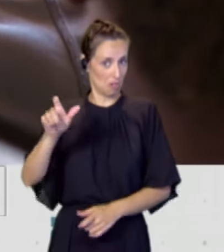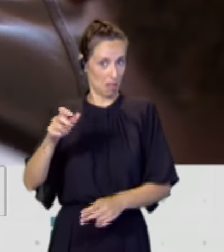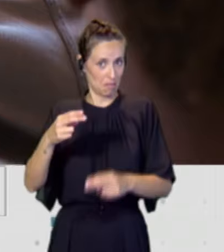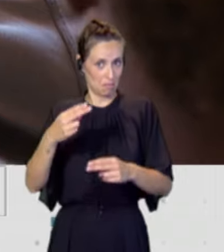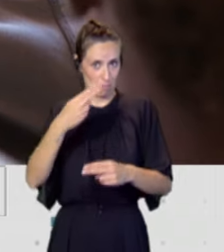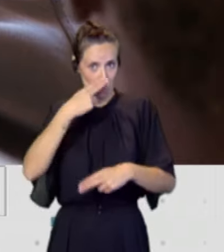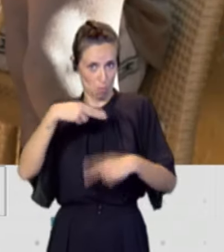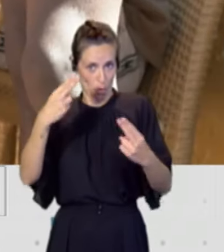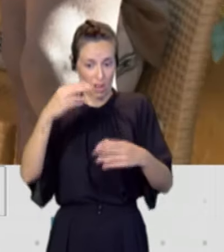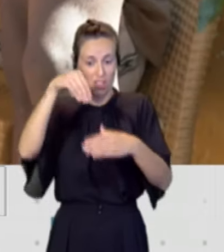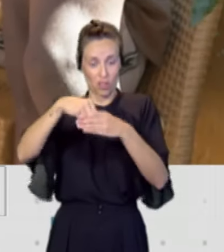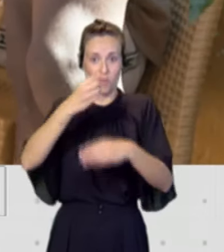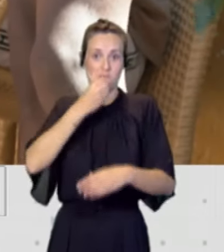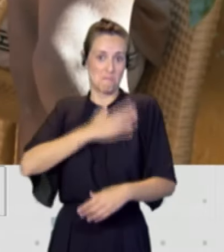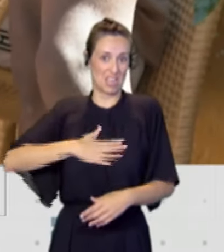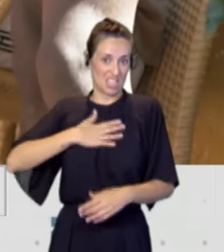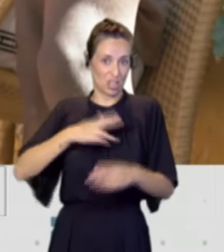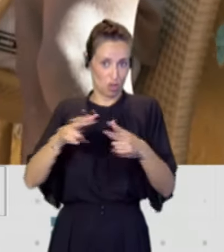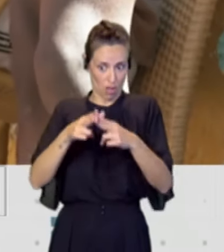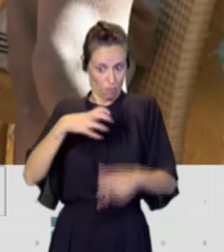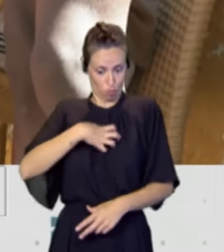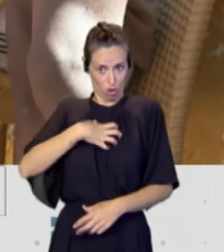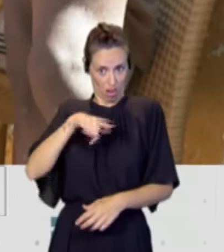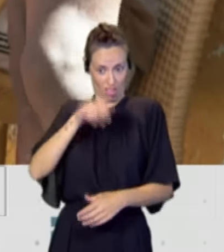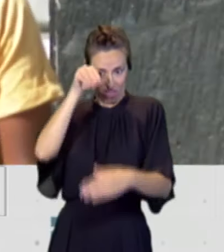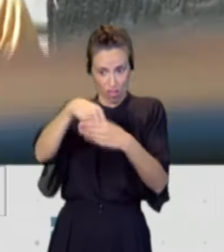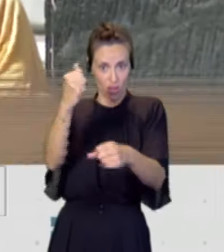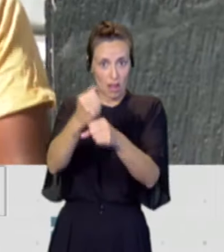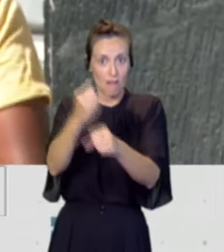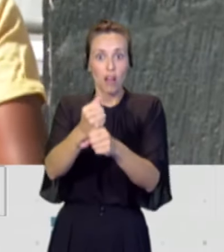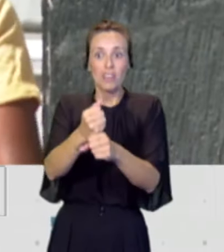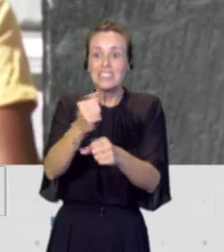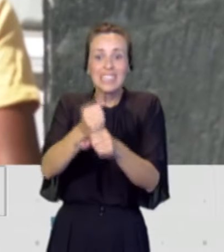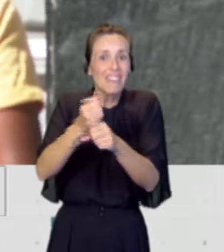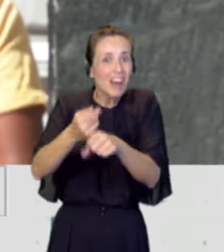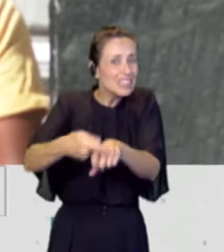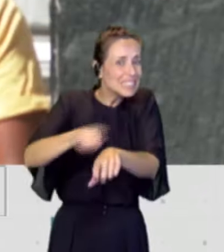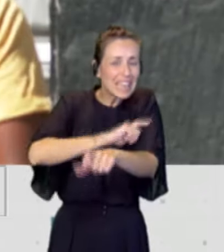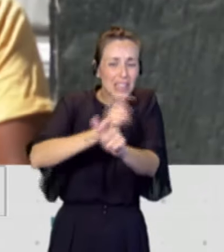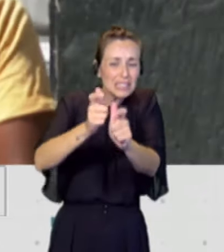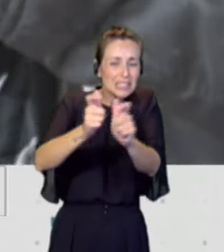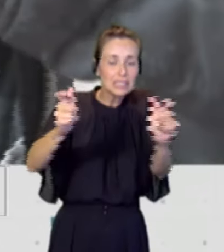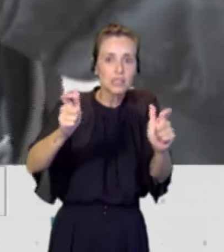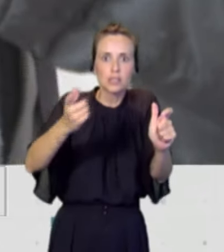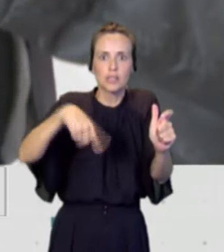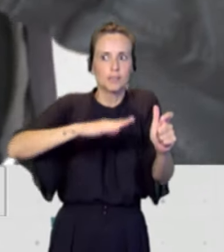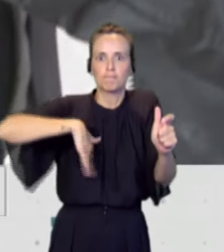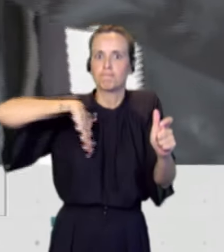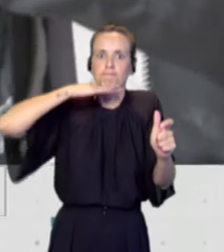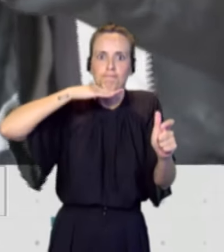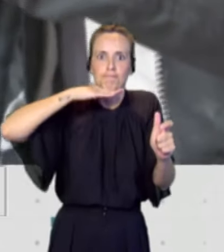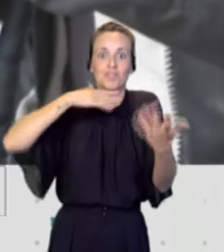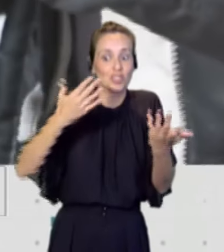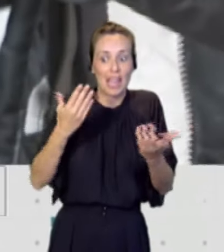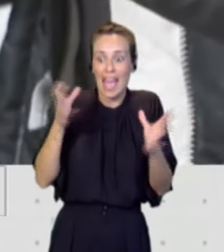se le incrementa la carga de trabajo y no llega. Entonces tenemos los mismos equipos con el triple, cuatriple